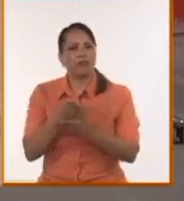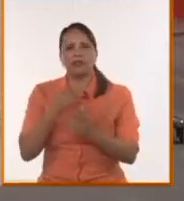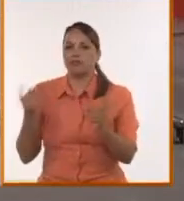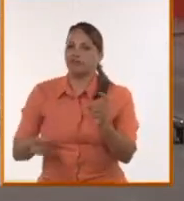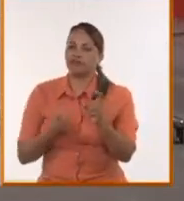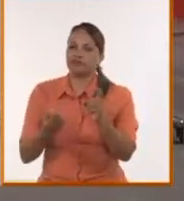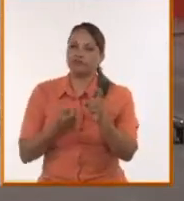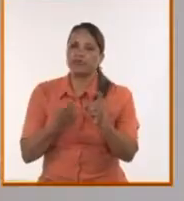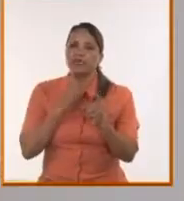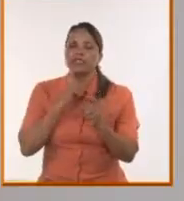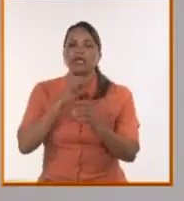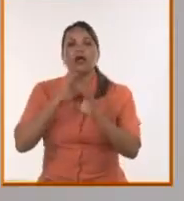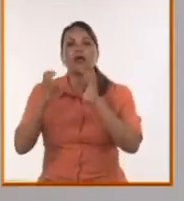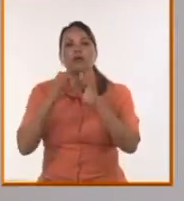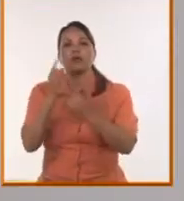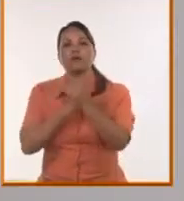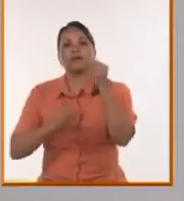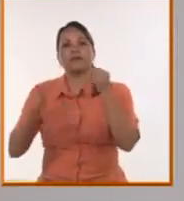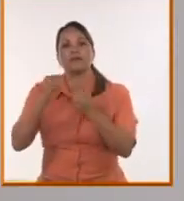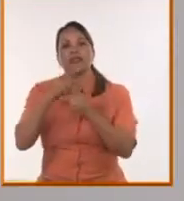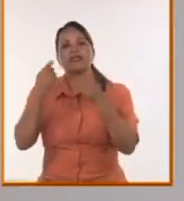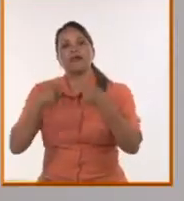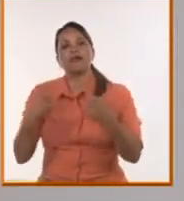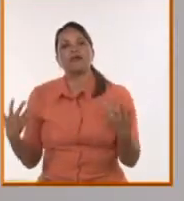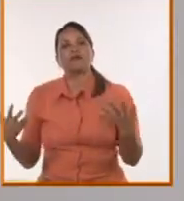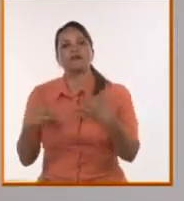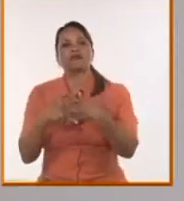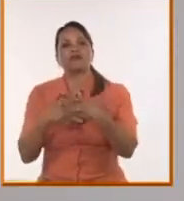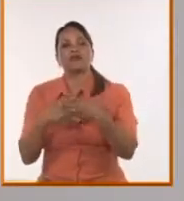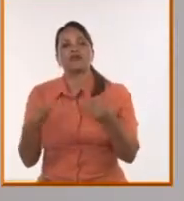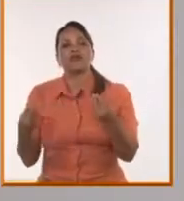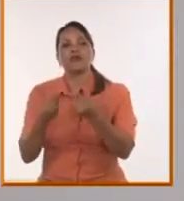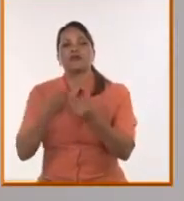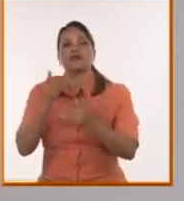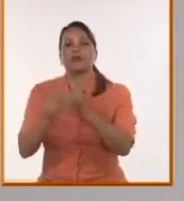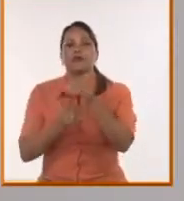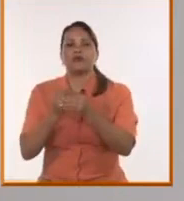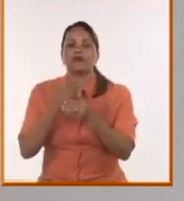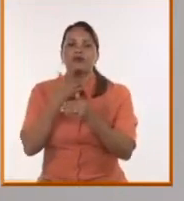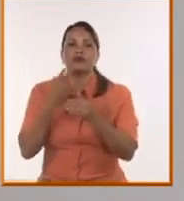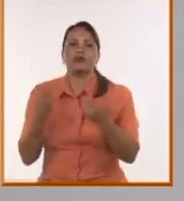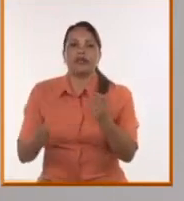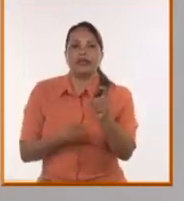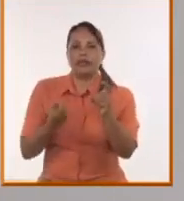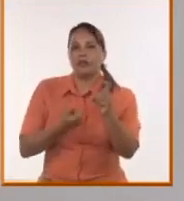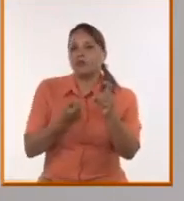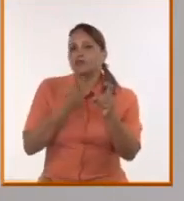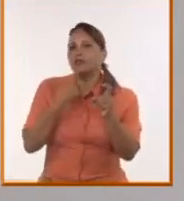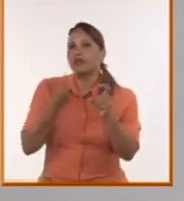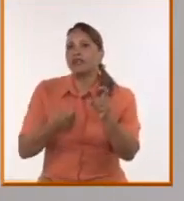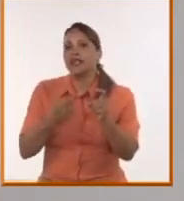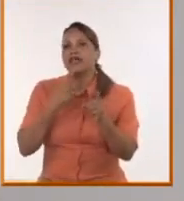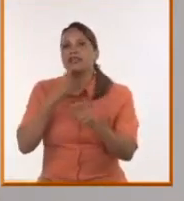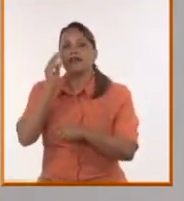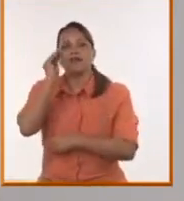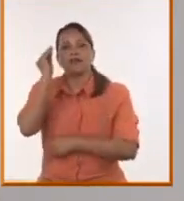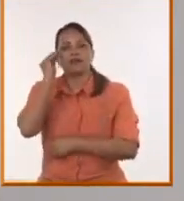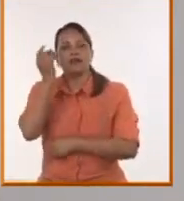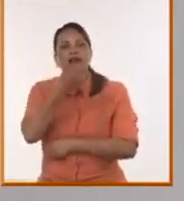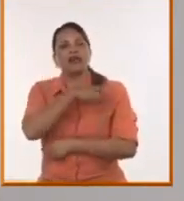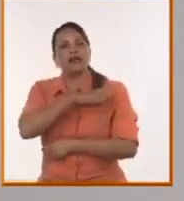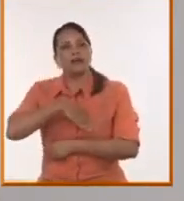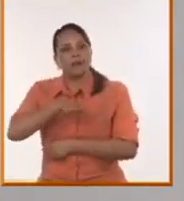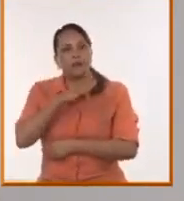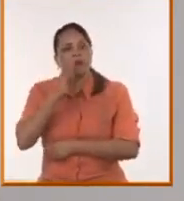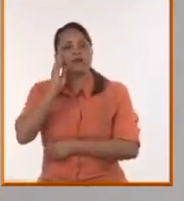yo creo que desde la comunicación, sobre todo, hay que ligarla directamente a nuestros procesos de emancipación, hay que cobrar esa conciencia de lo que implica una